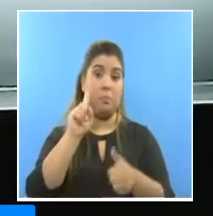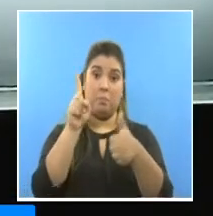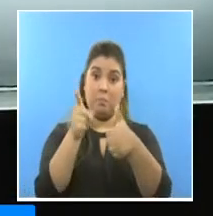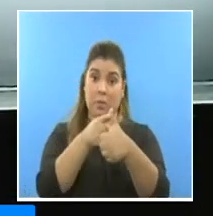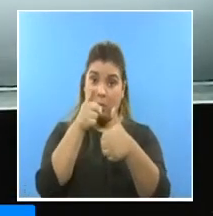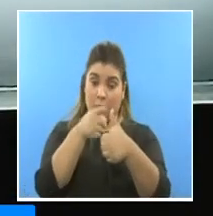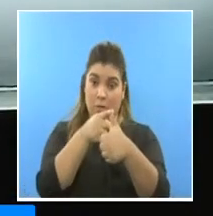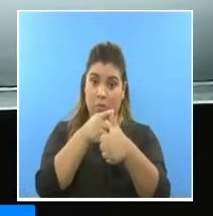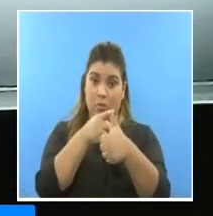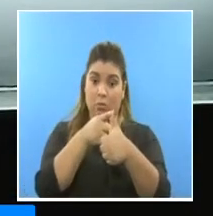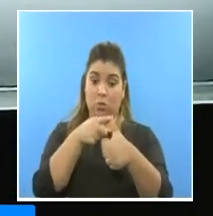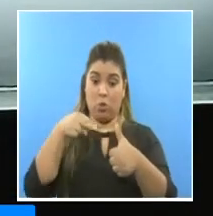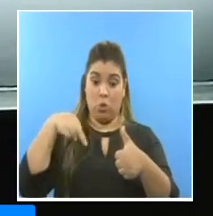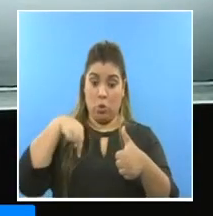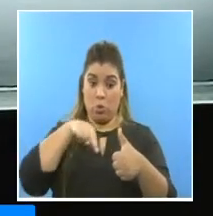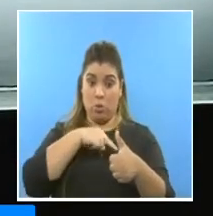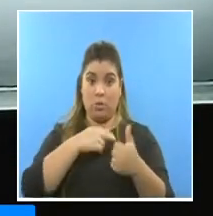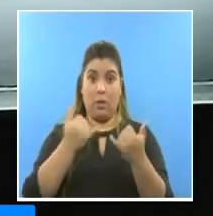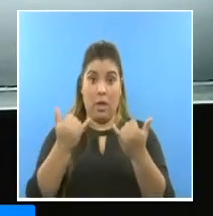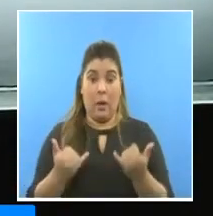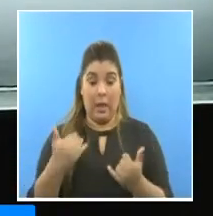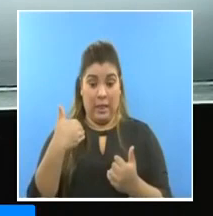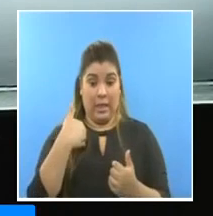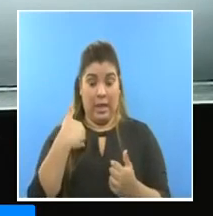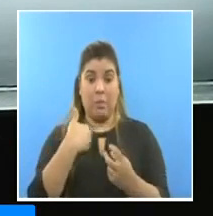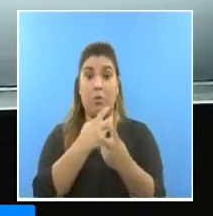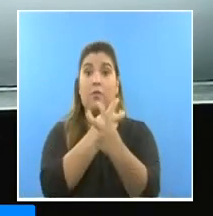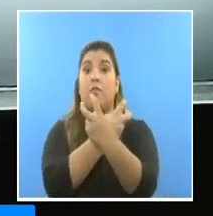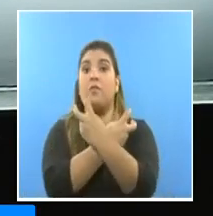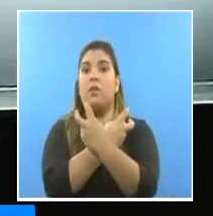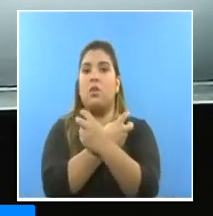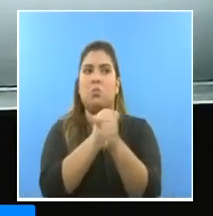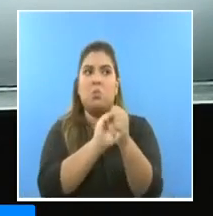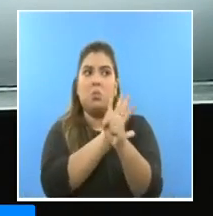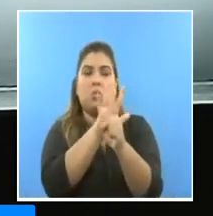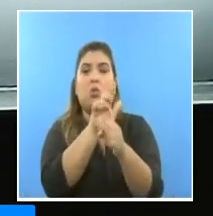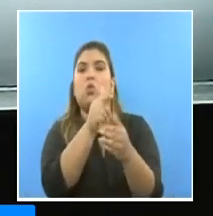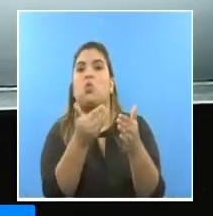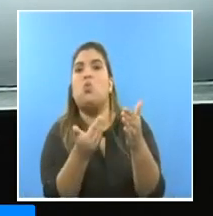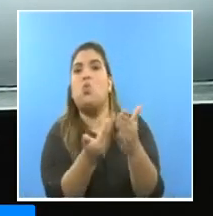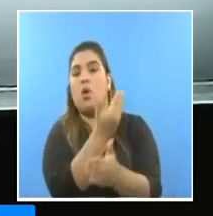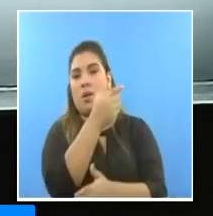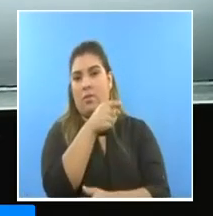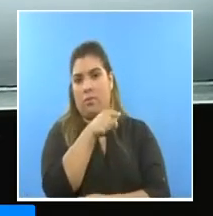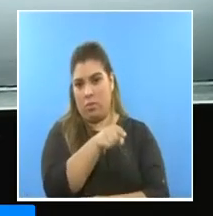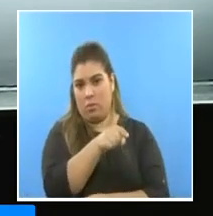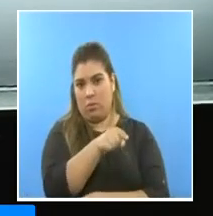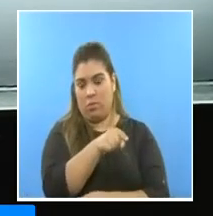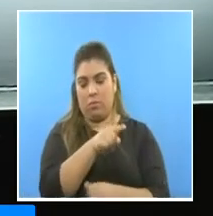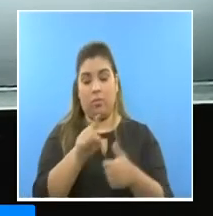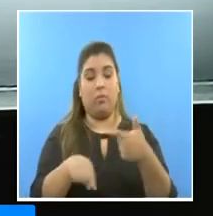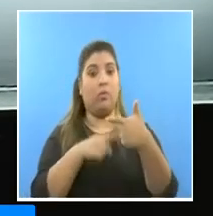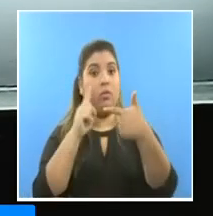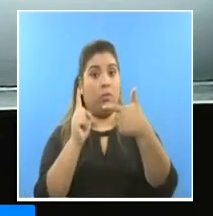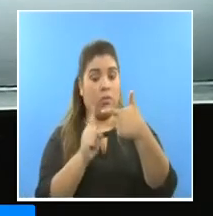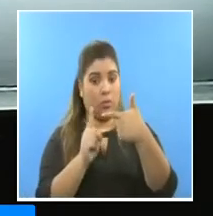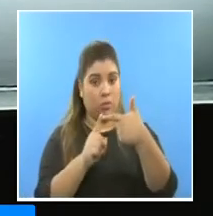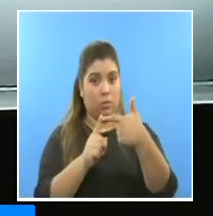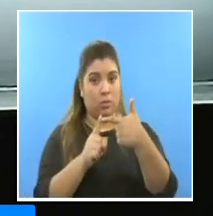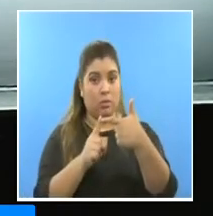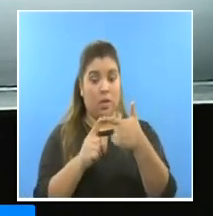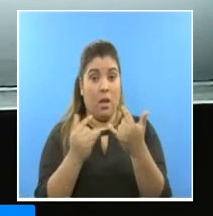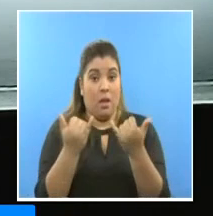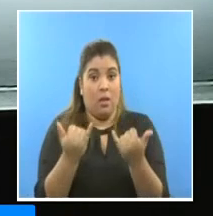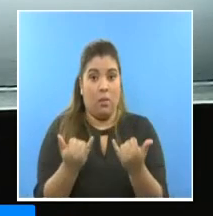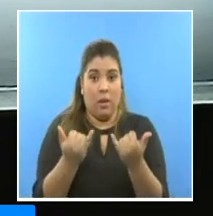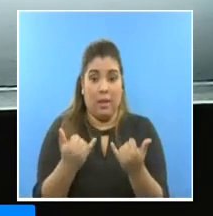estamos frente a un virus nuevo un coronavirus dos estamos